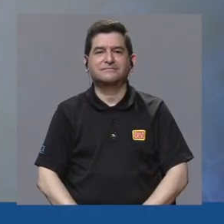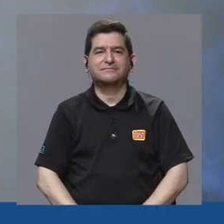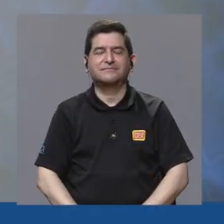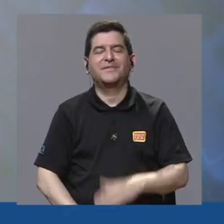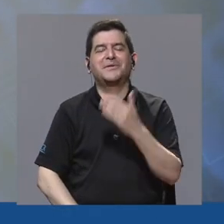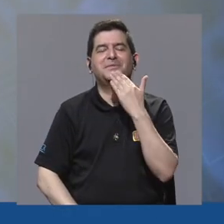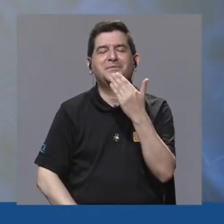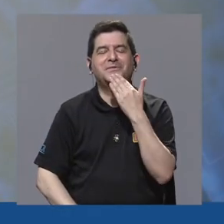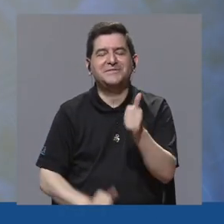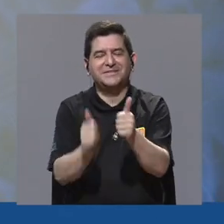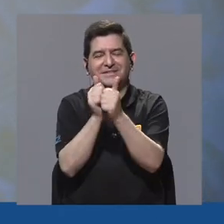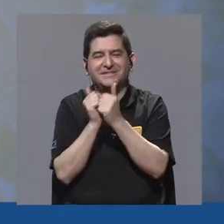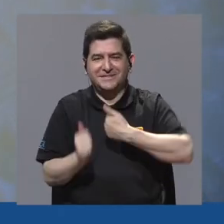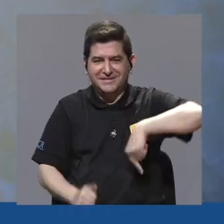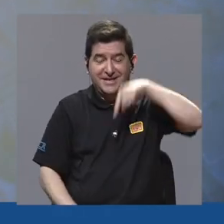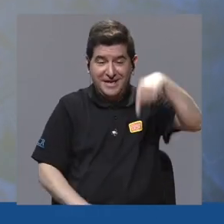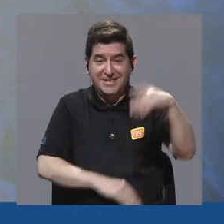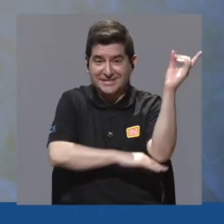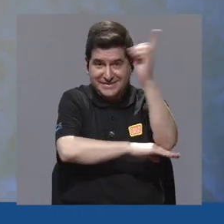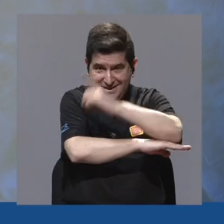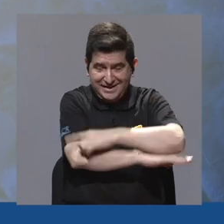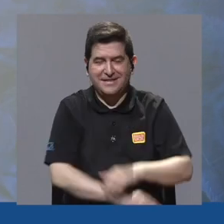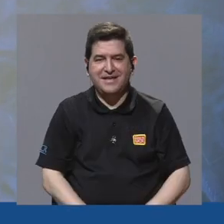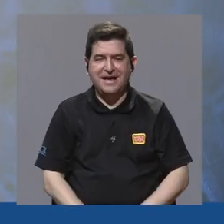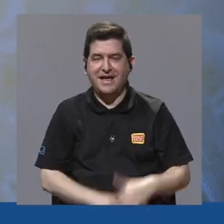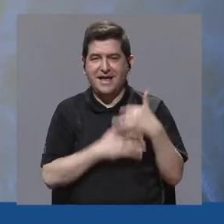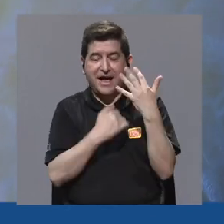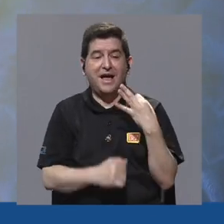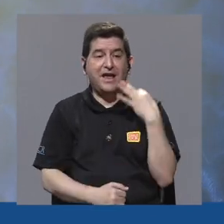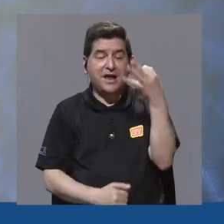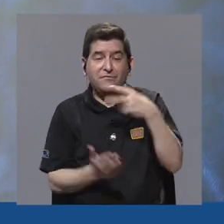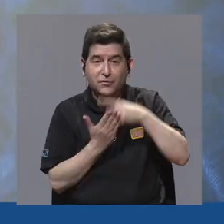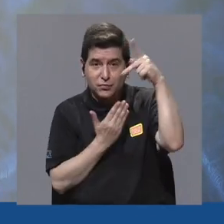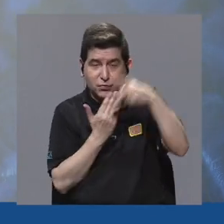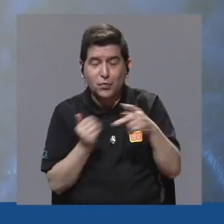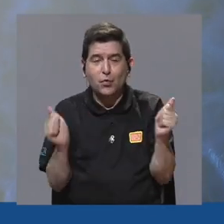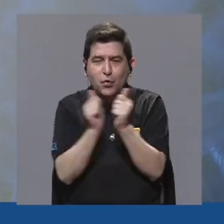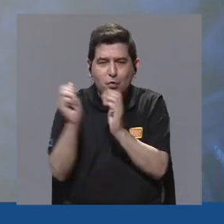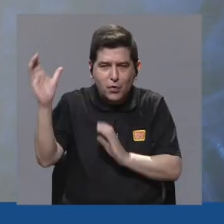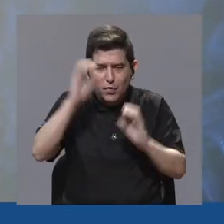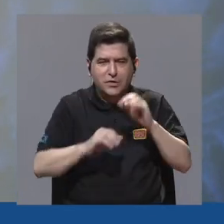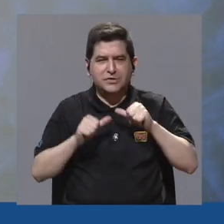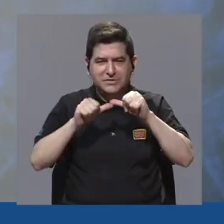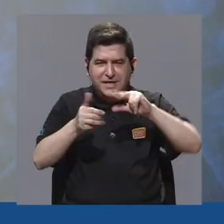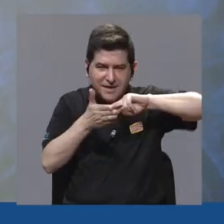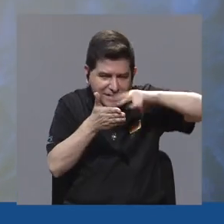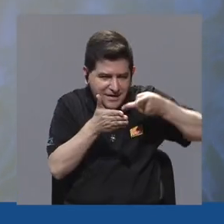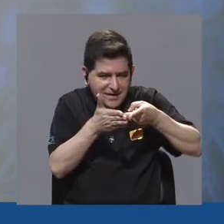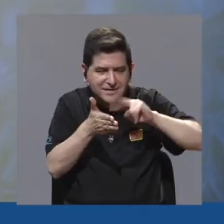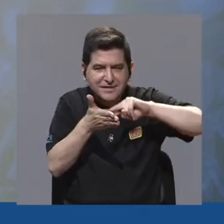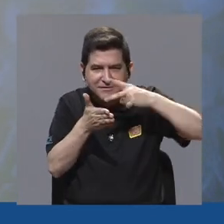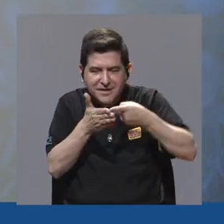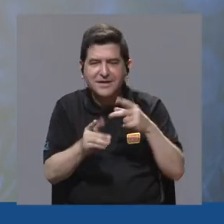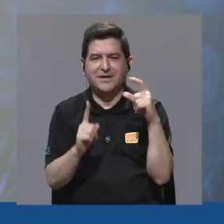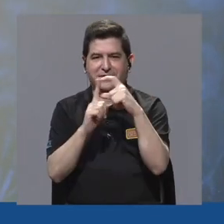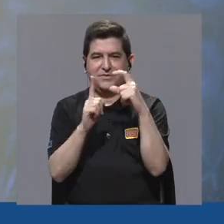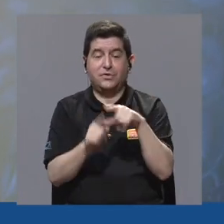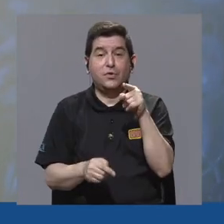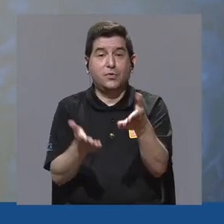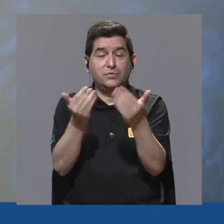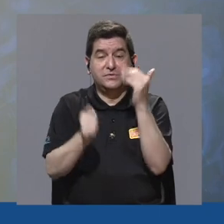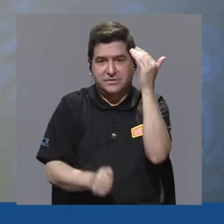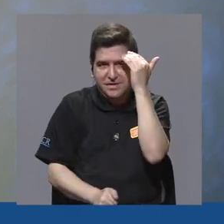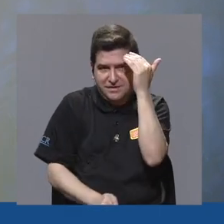gracias por habernos acompañado el día de hoy les espero en el próximo programa de conciencia para seguir definiendo más palabras si